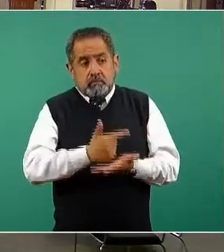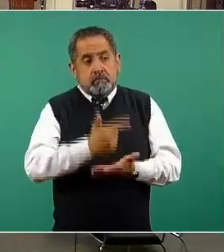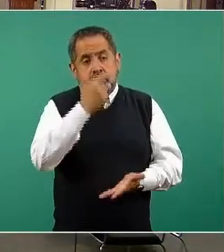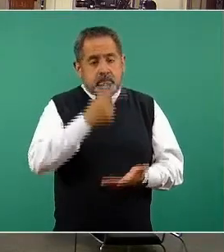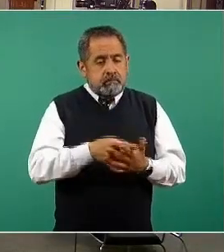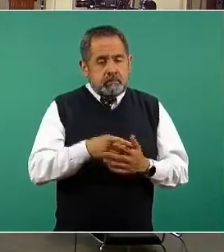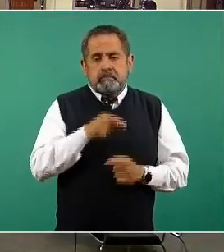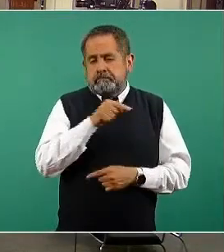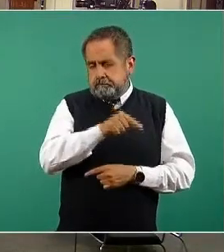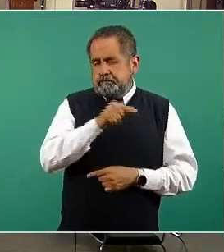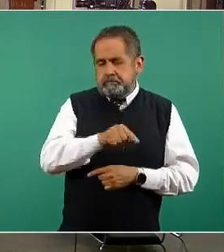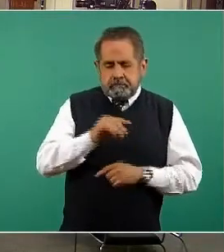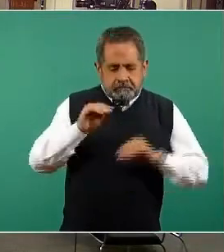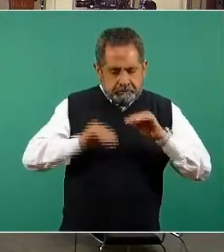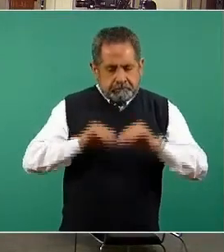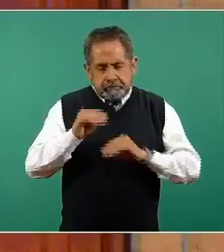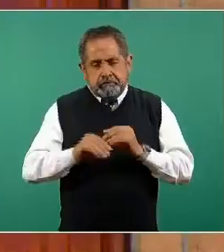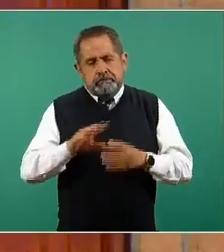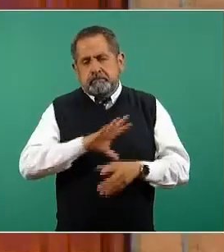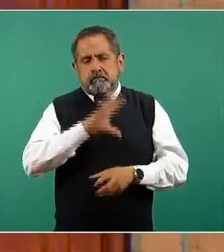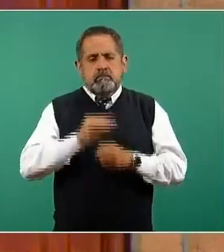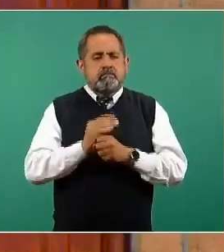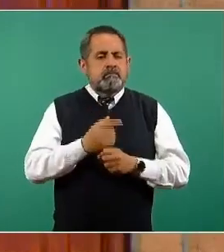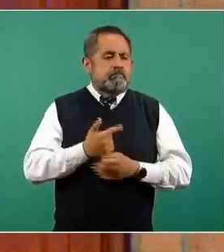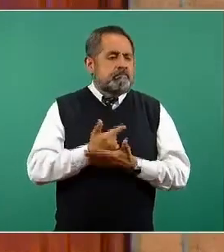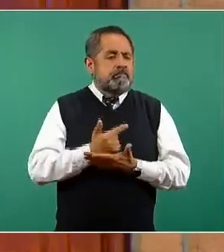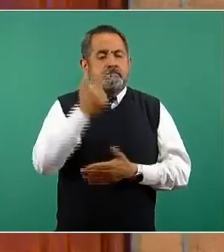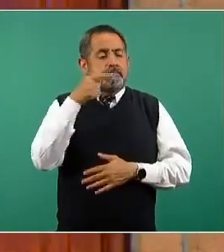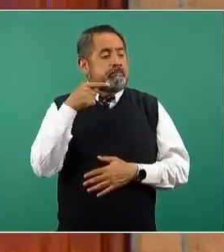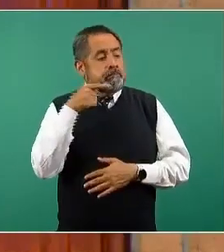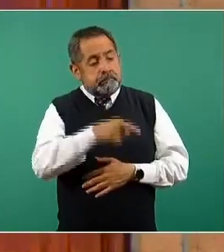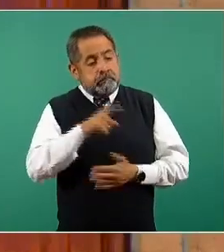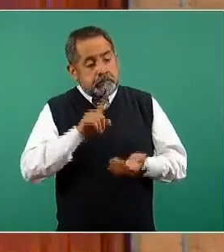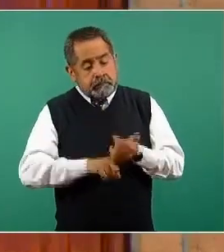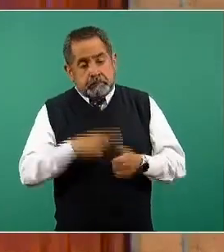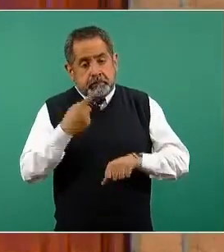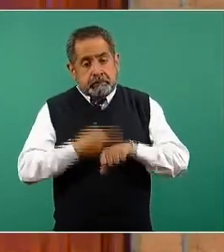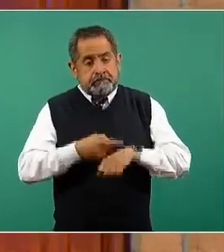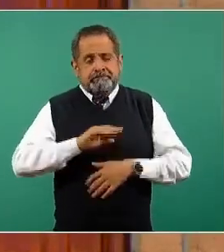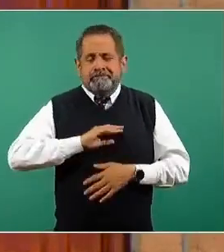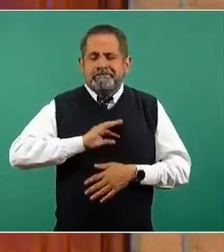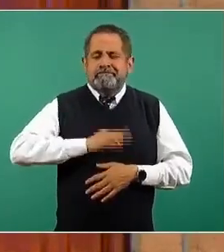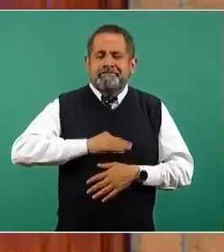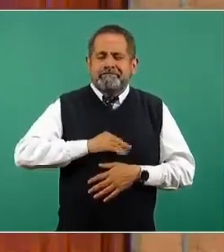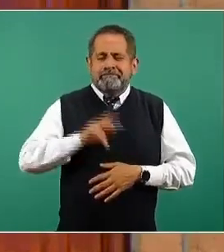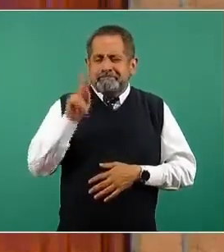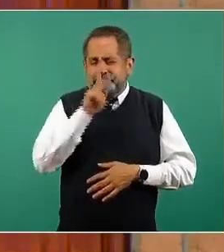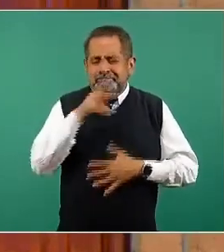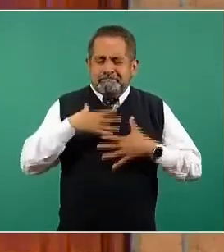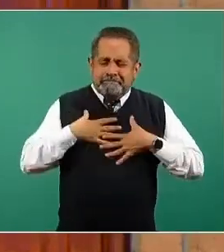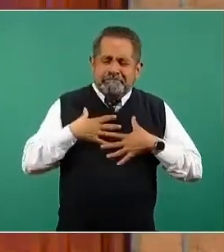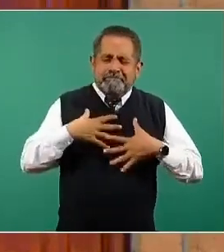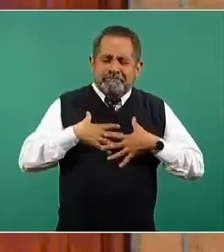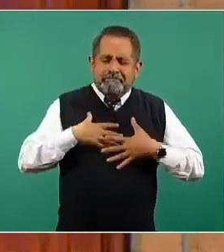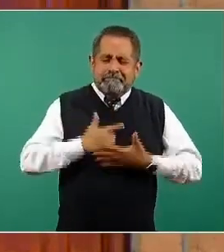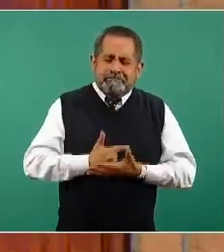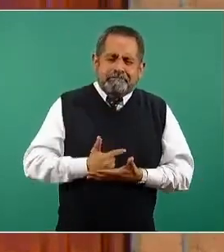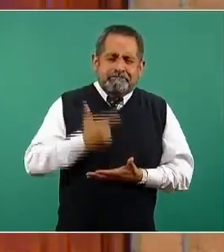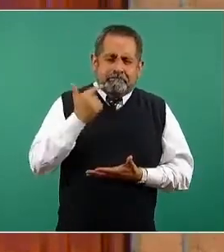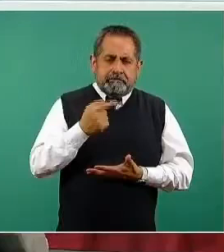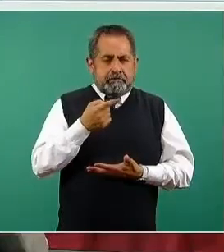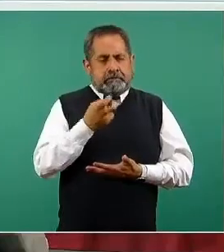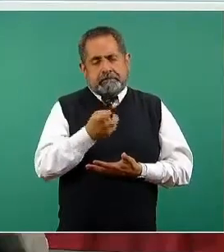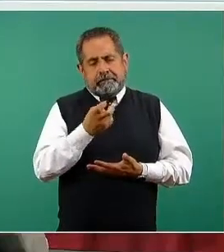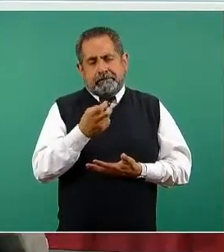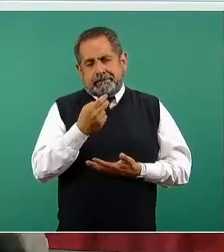toma o no se toma una prueba. Simple y llanamente considera una persona que padece una infección respiratoria aguda grave, por eso se llama Red